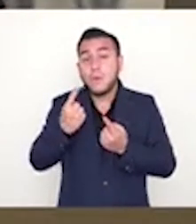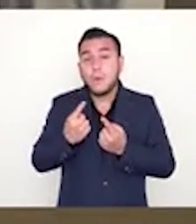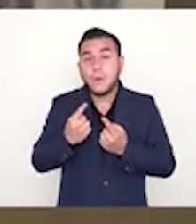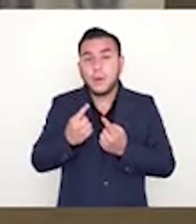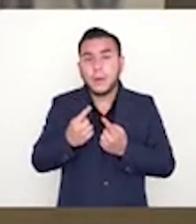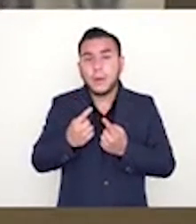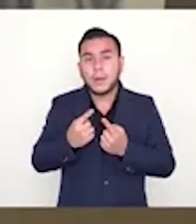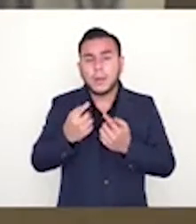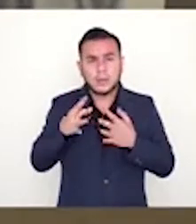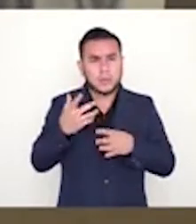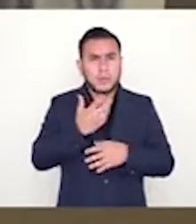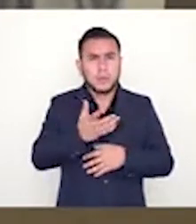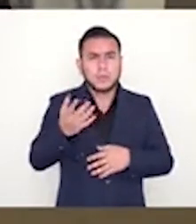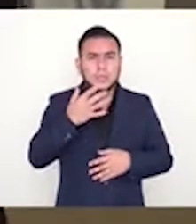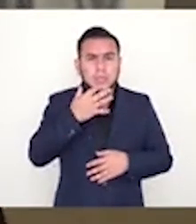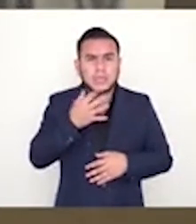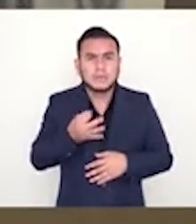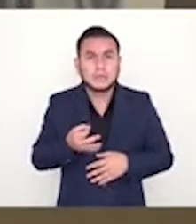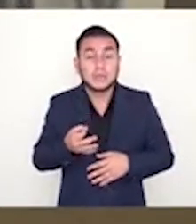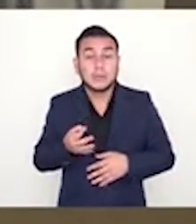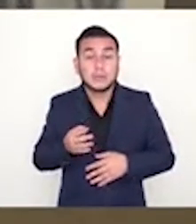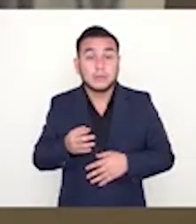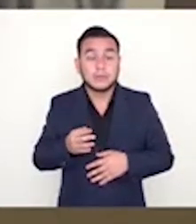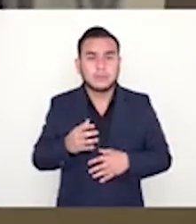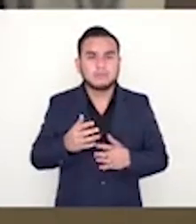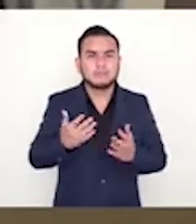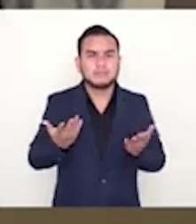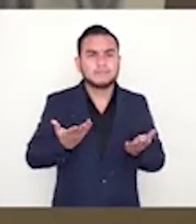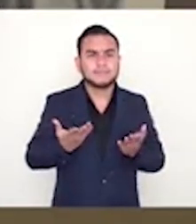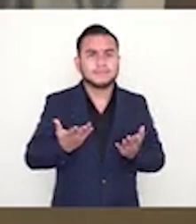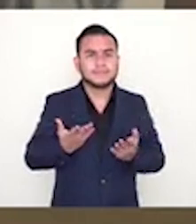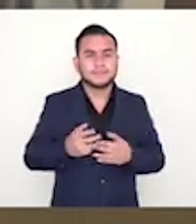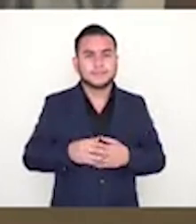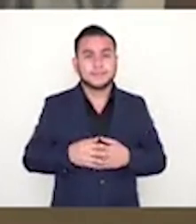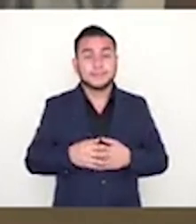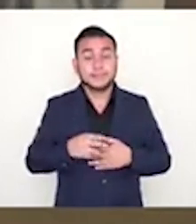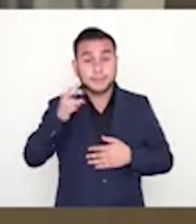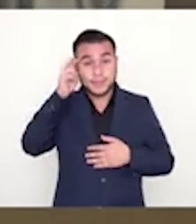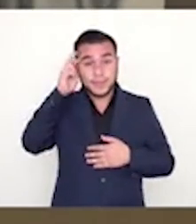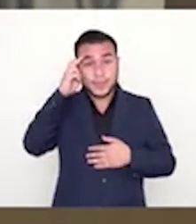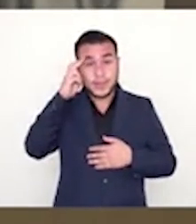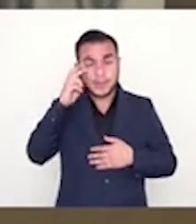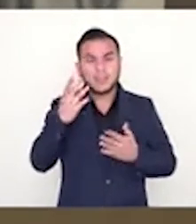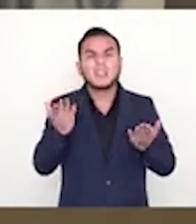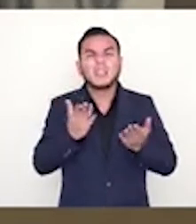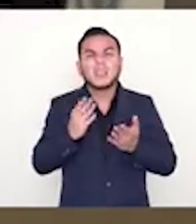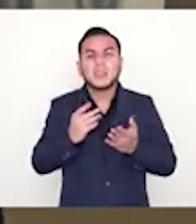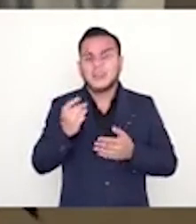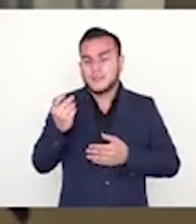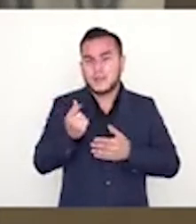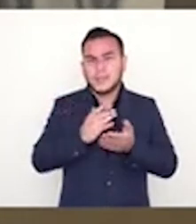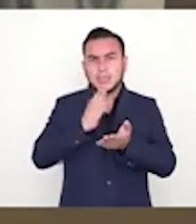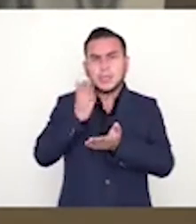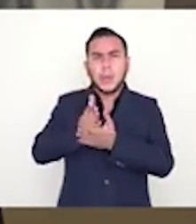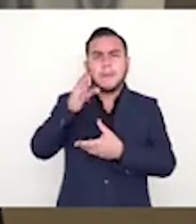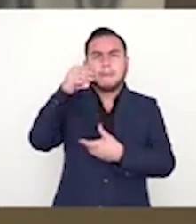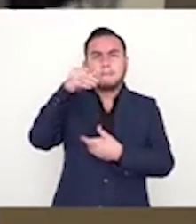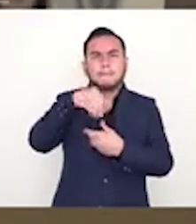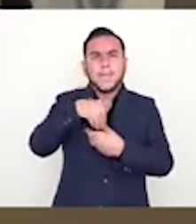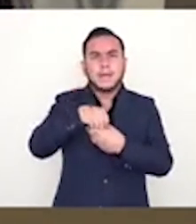la página puede mentir y puede decir que hay una cuenta de banco, y no es cierto, pero eso se puede acreditar fácil, yendo al banco,